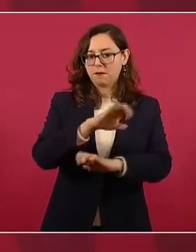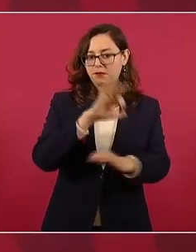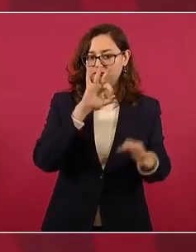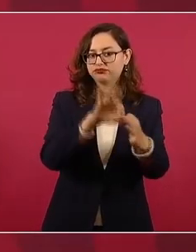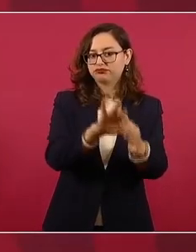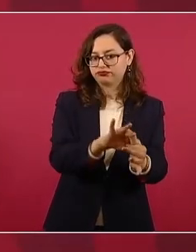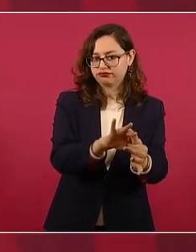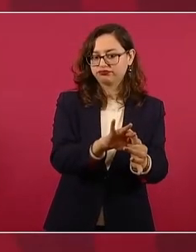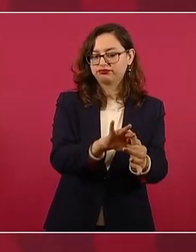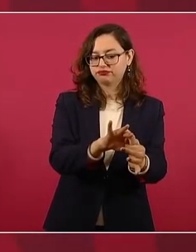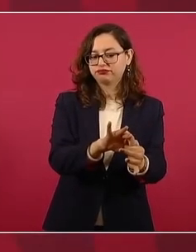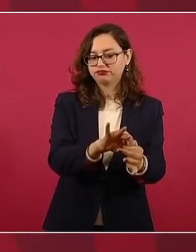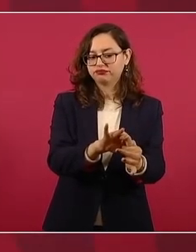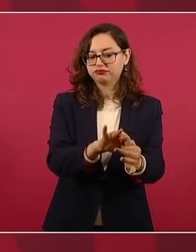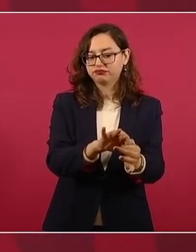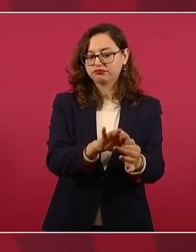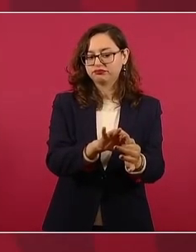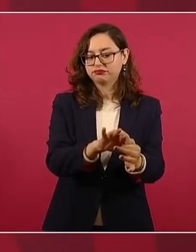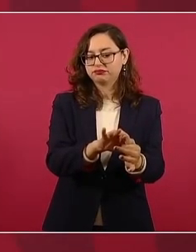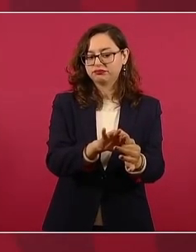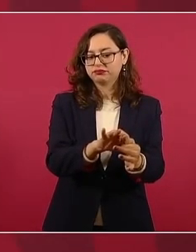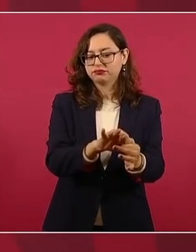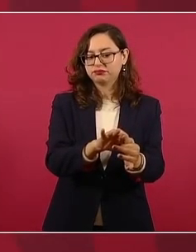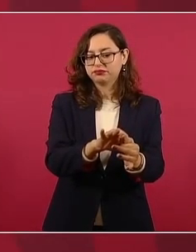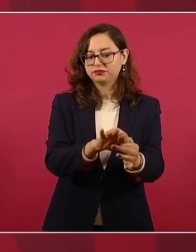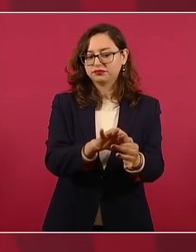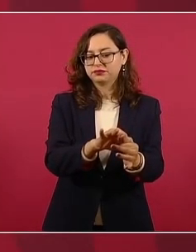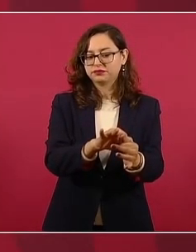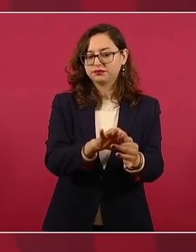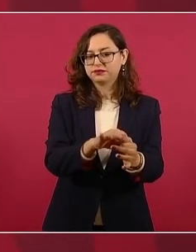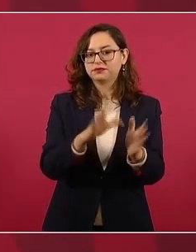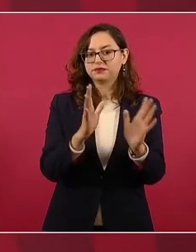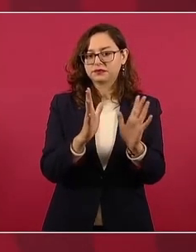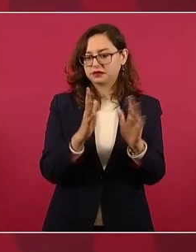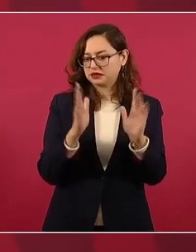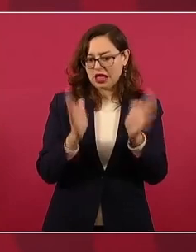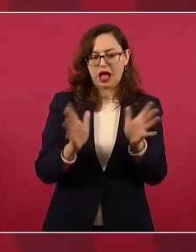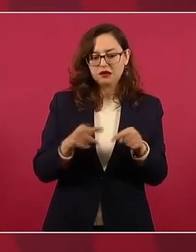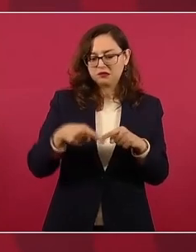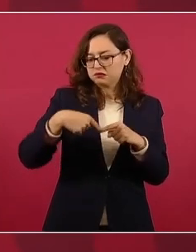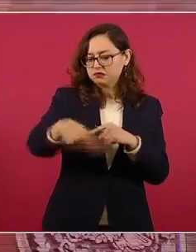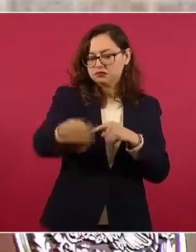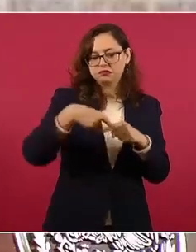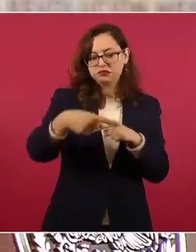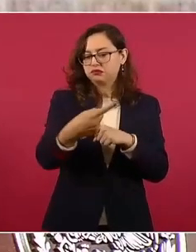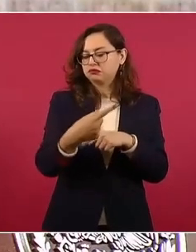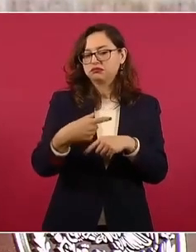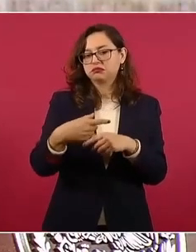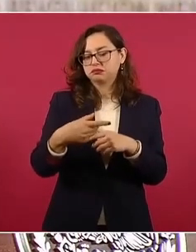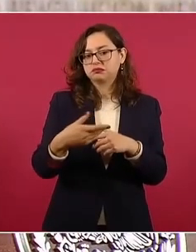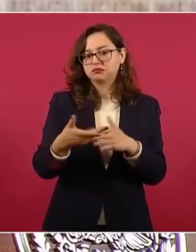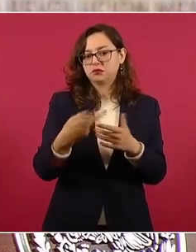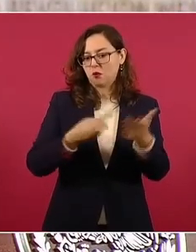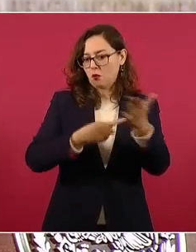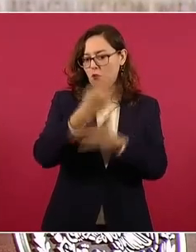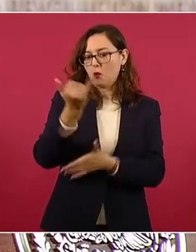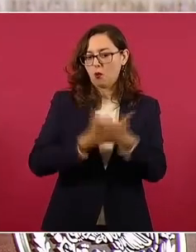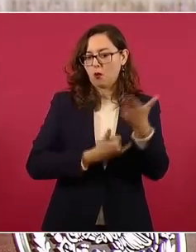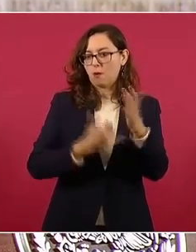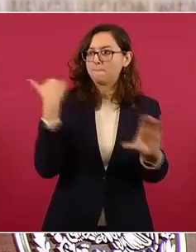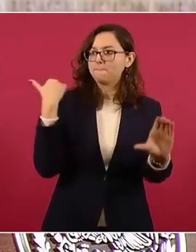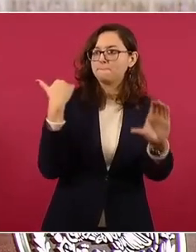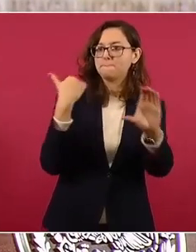ya está por enviarse el proyecto,